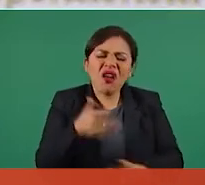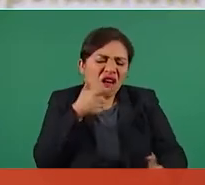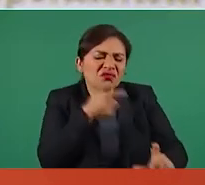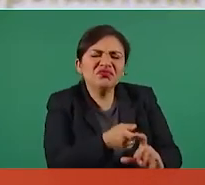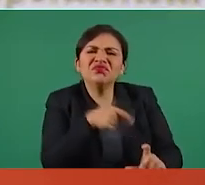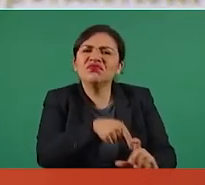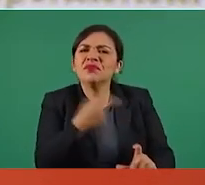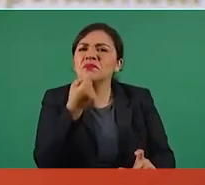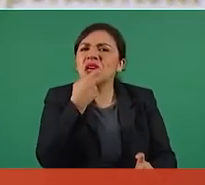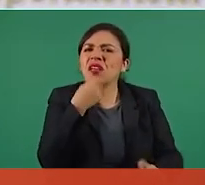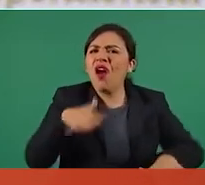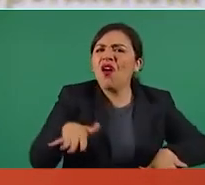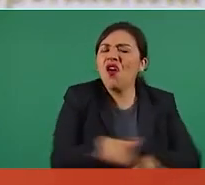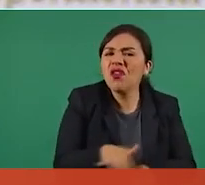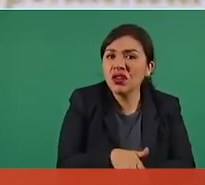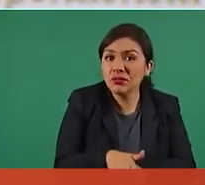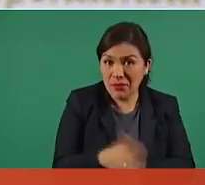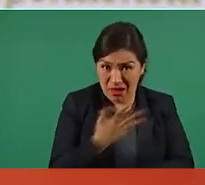No.